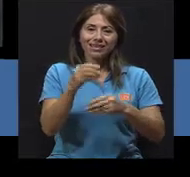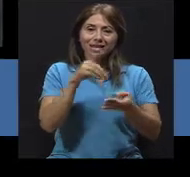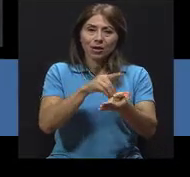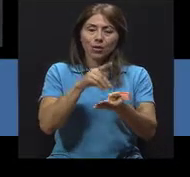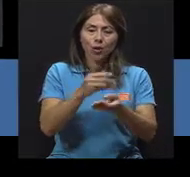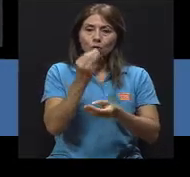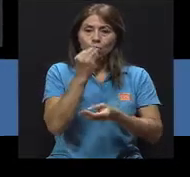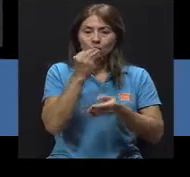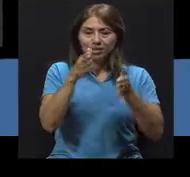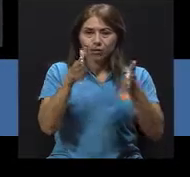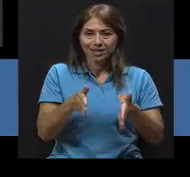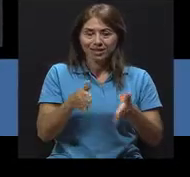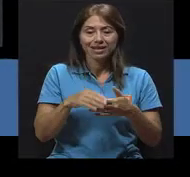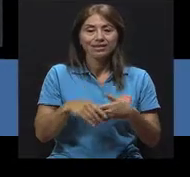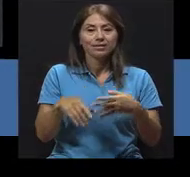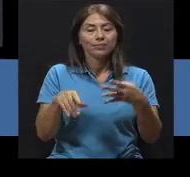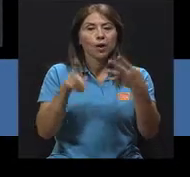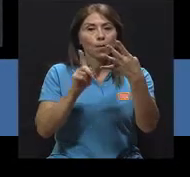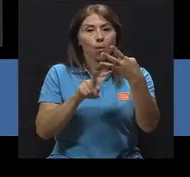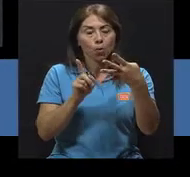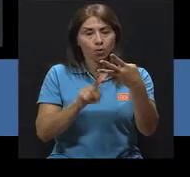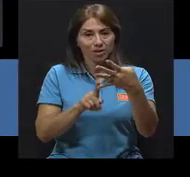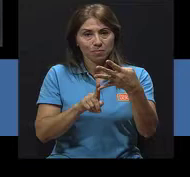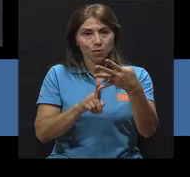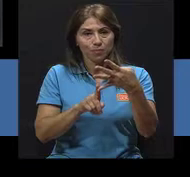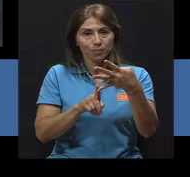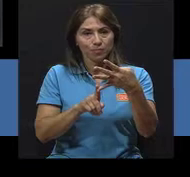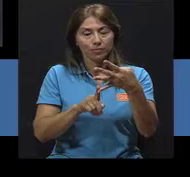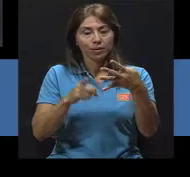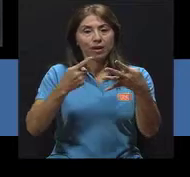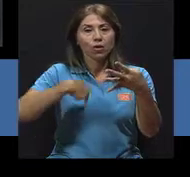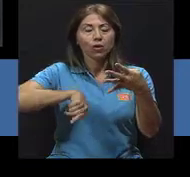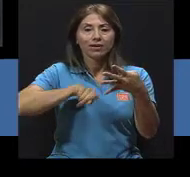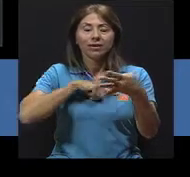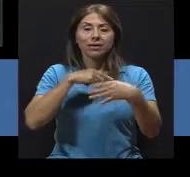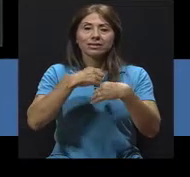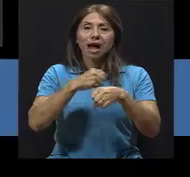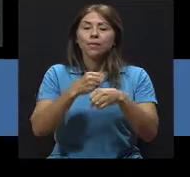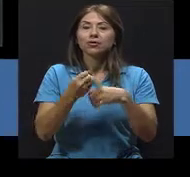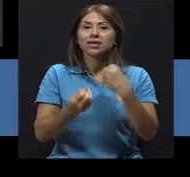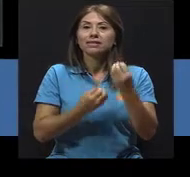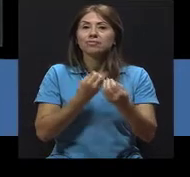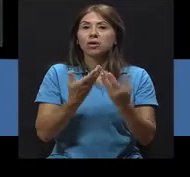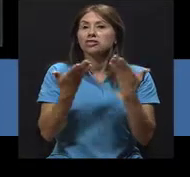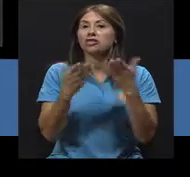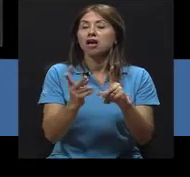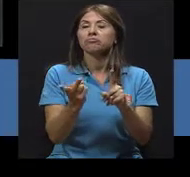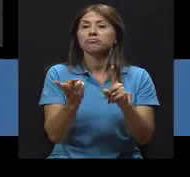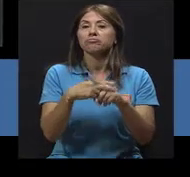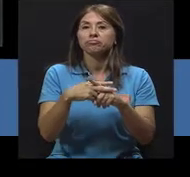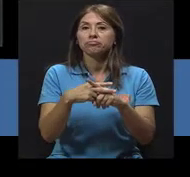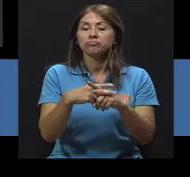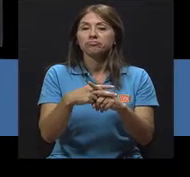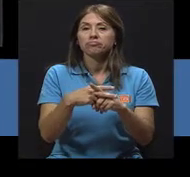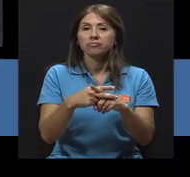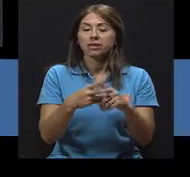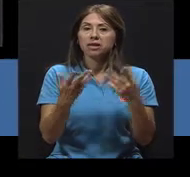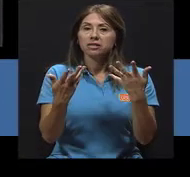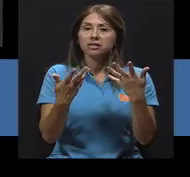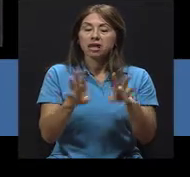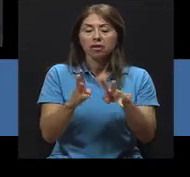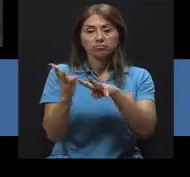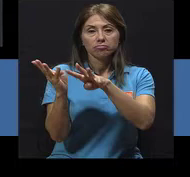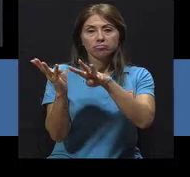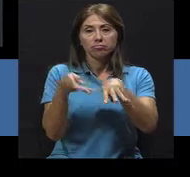en la etapa inicial. Por último, lo que realizamos es ya la implementación. La